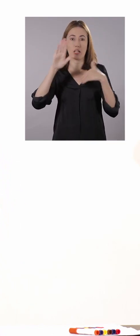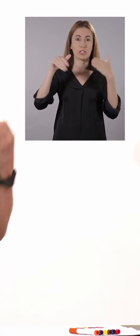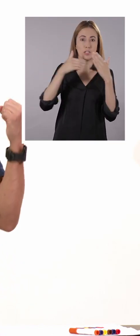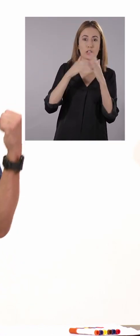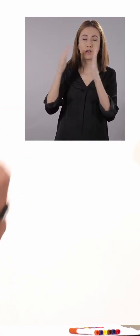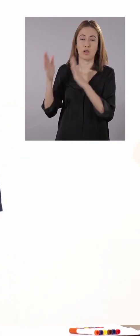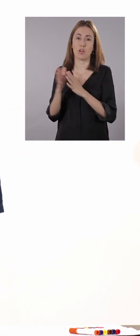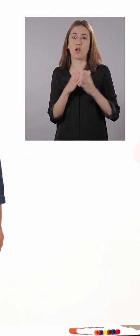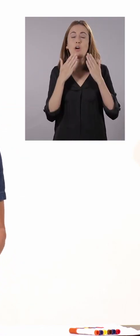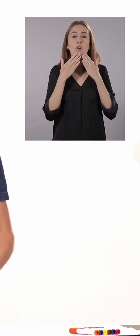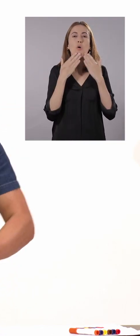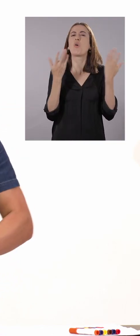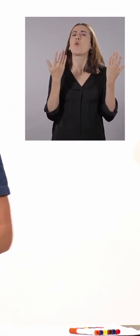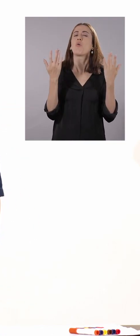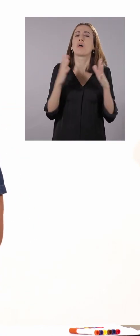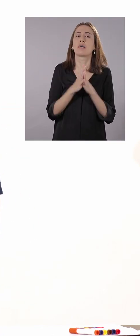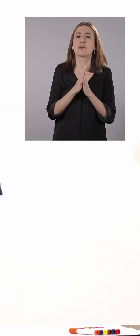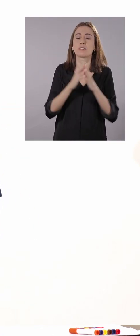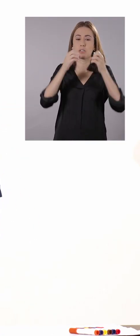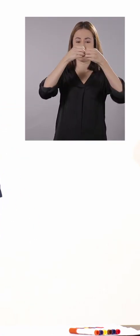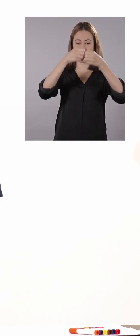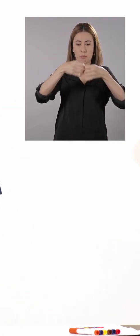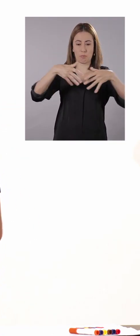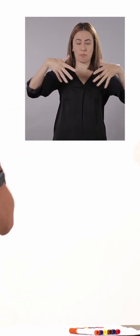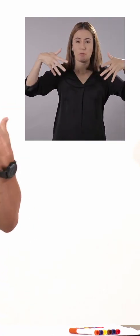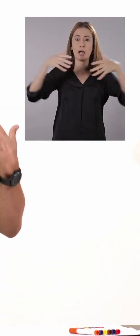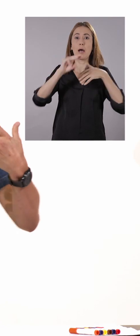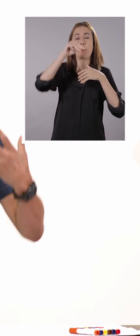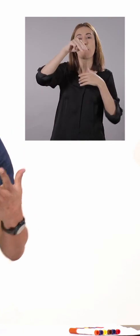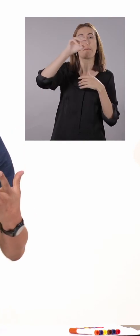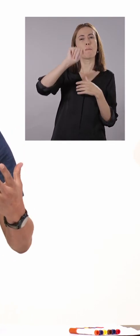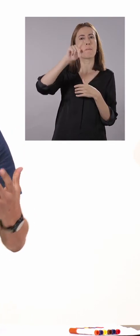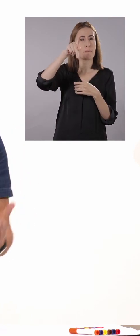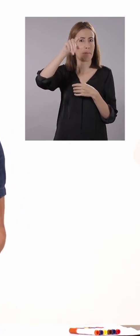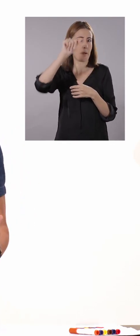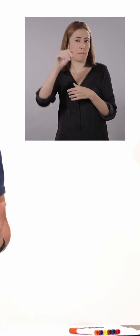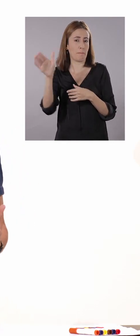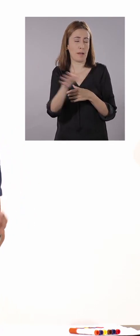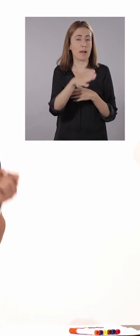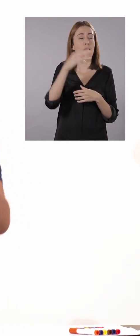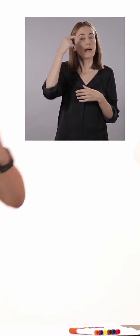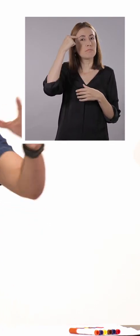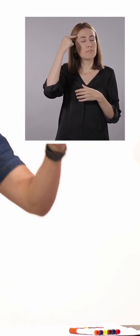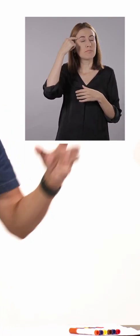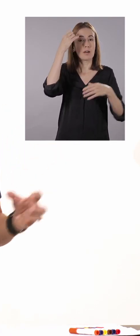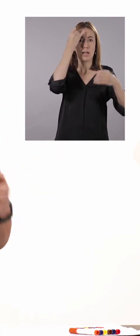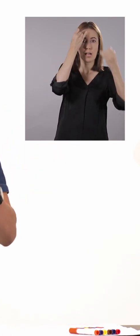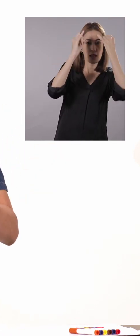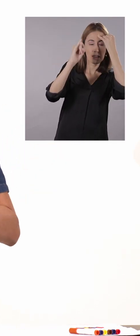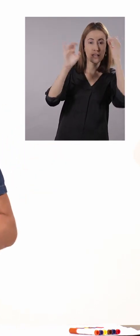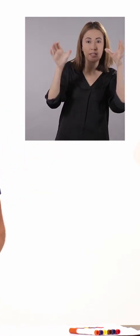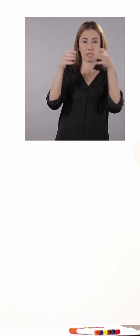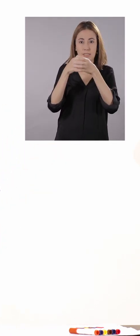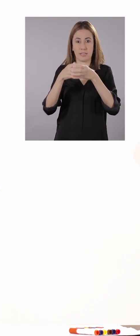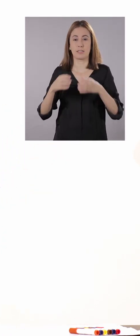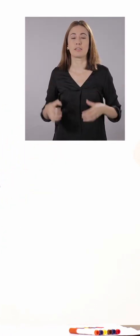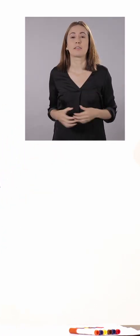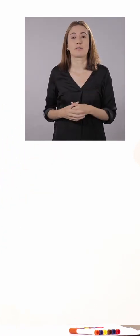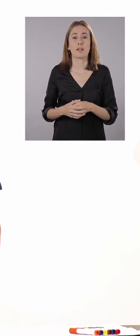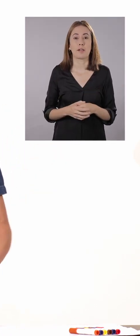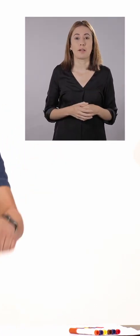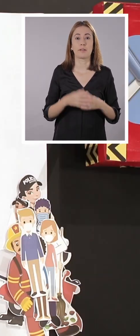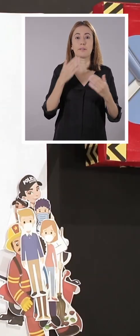a hacer un mapa mental. ¿Qué les parece acerca de los compromisos de bioseguridad de todos los miembros de nuestra comunidad?